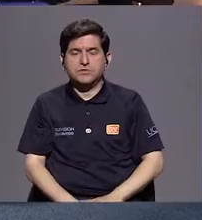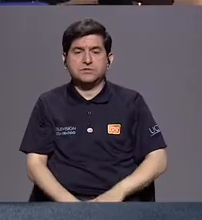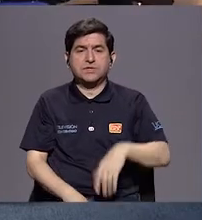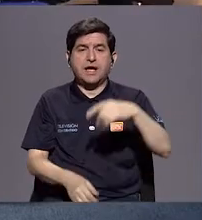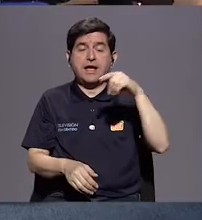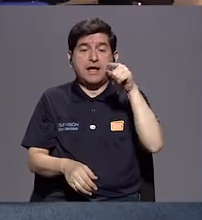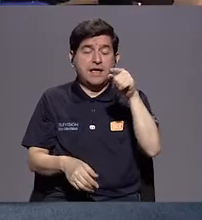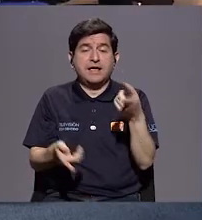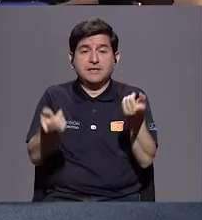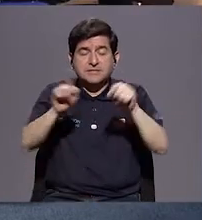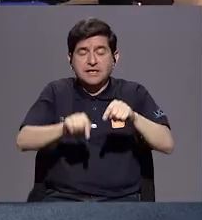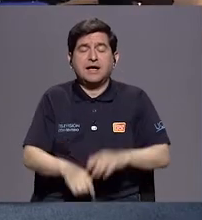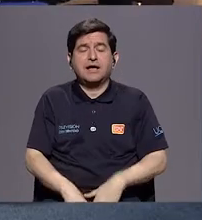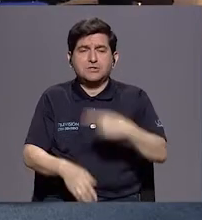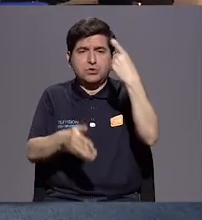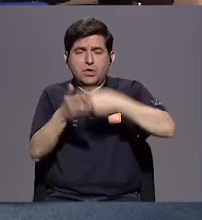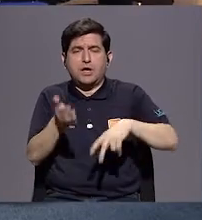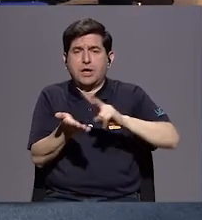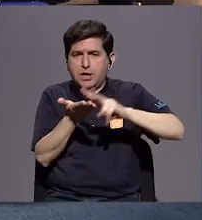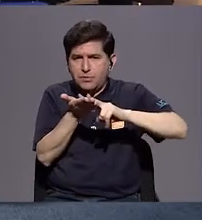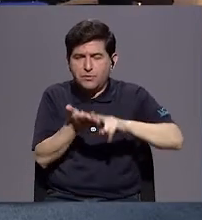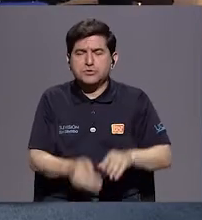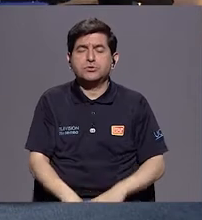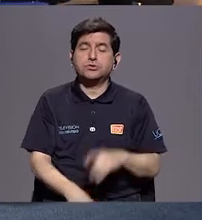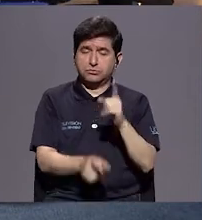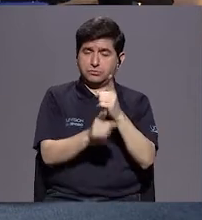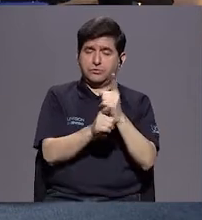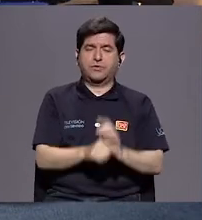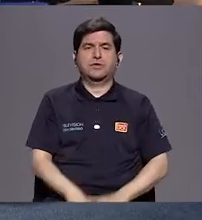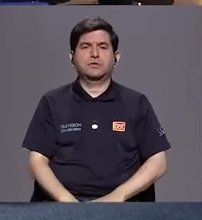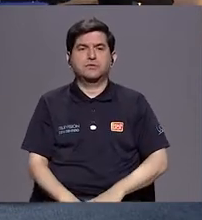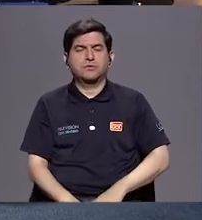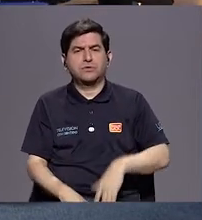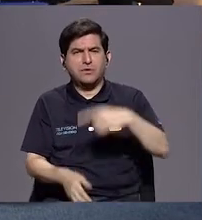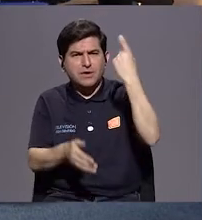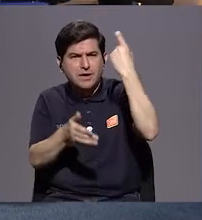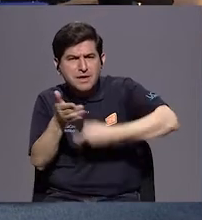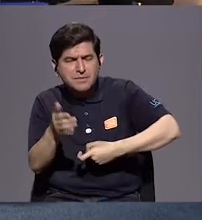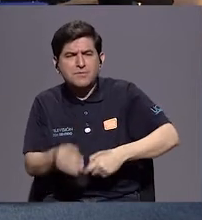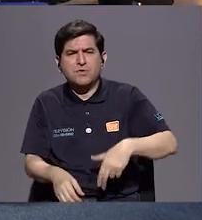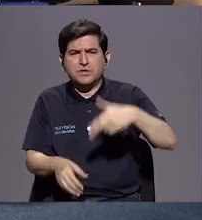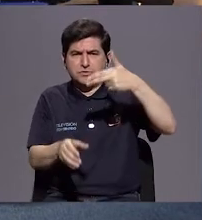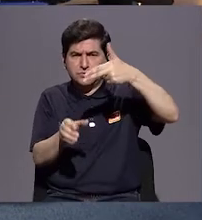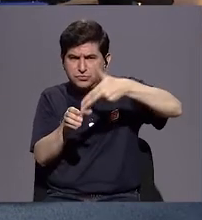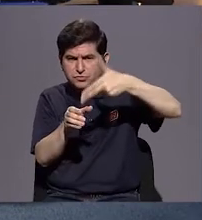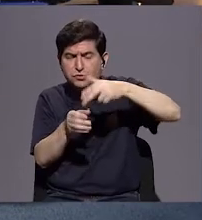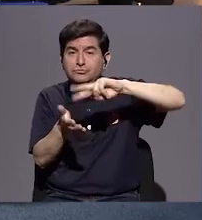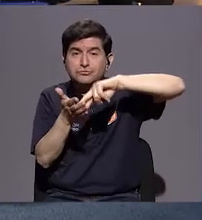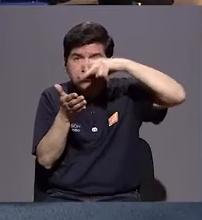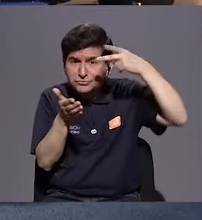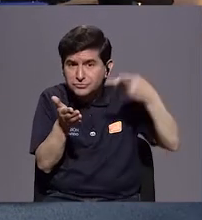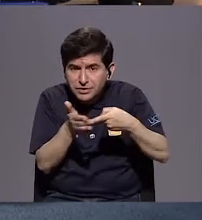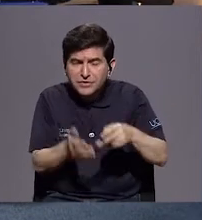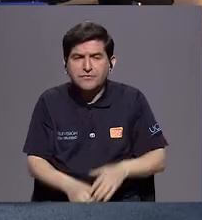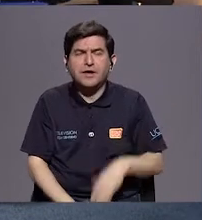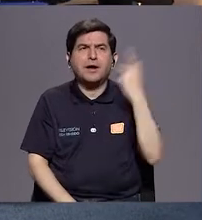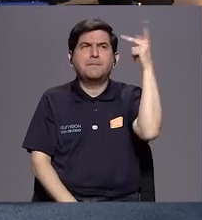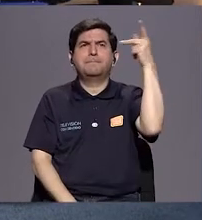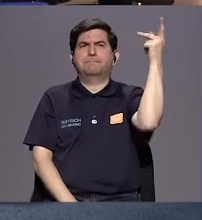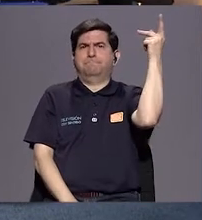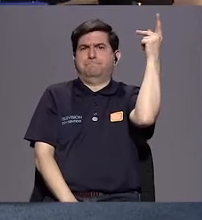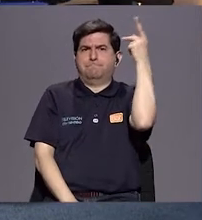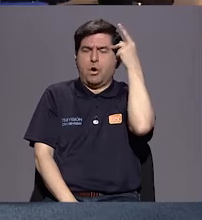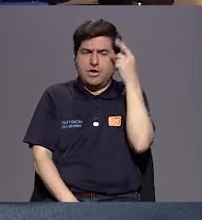impuestos verdes. Correcto. Los impuestos a los hidrocarburos, digamos que conllevan la política